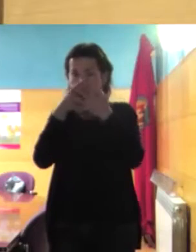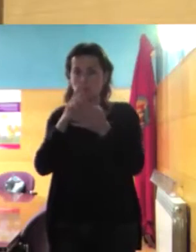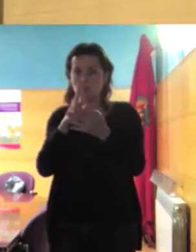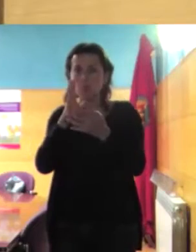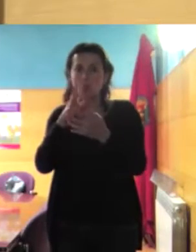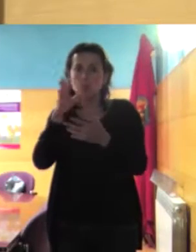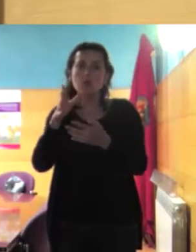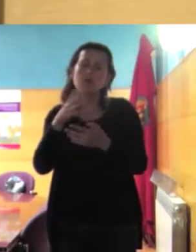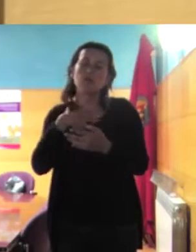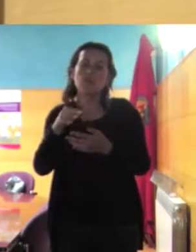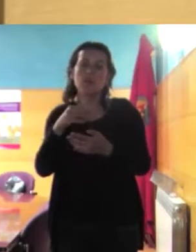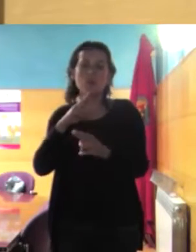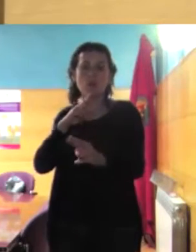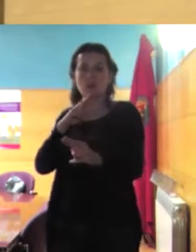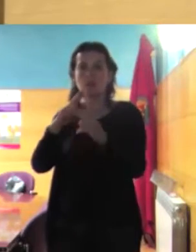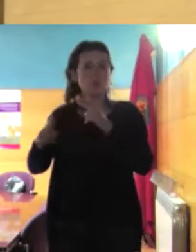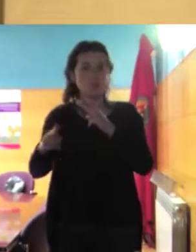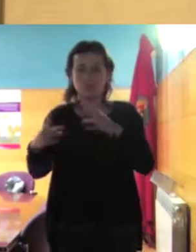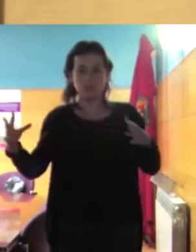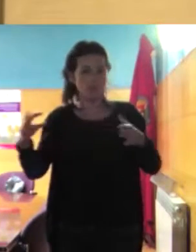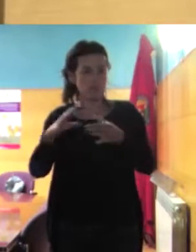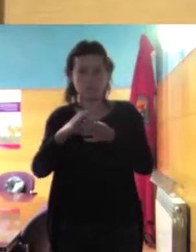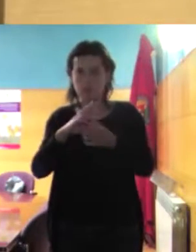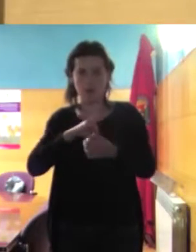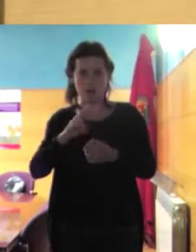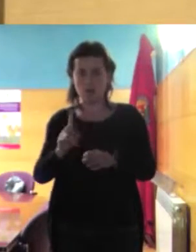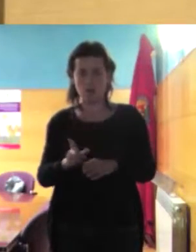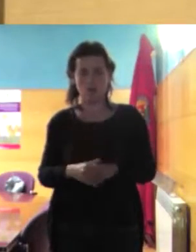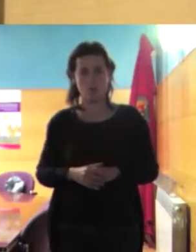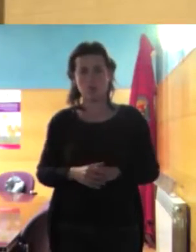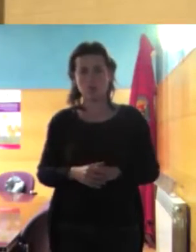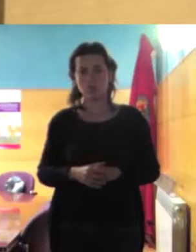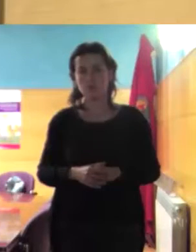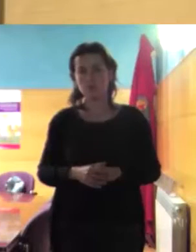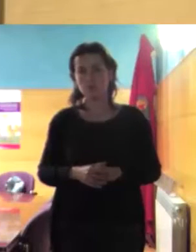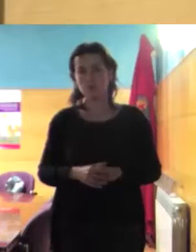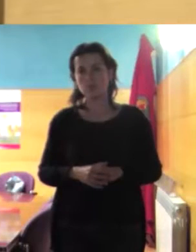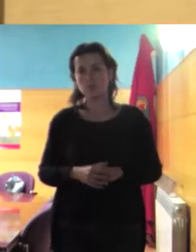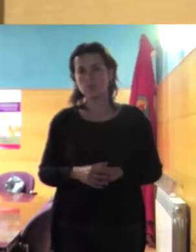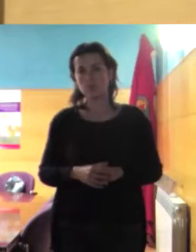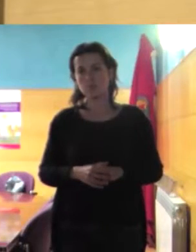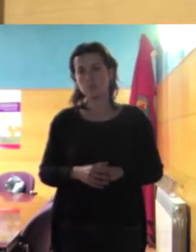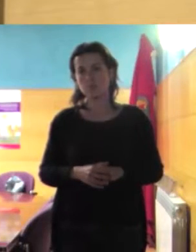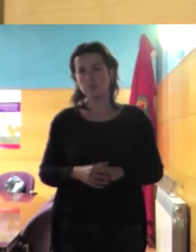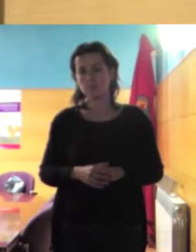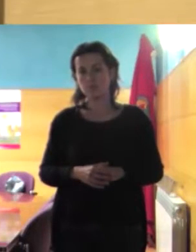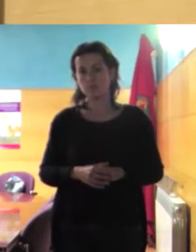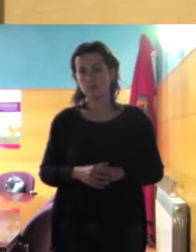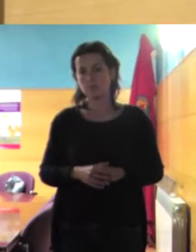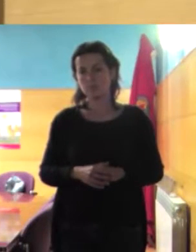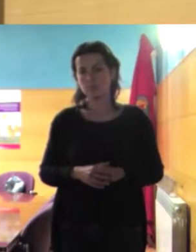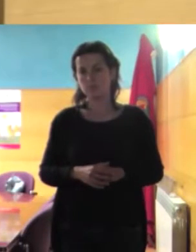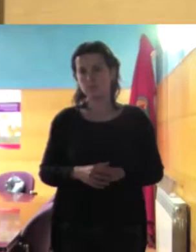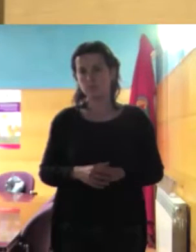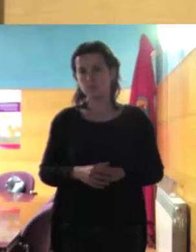y es algo que lleva durante años estaba muy a la sombra de las feministas francesas